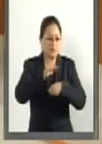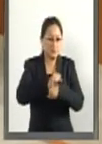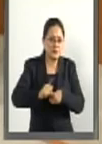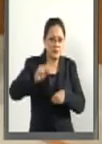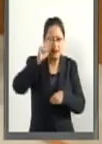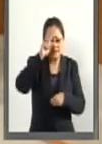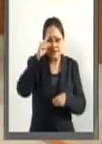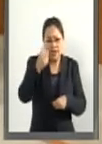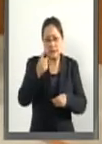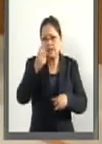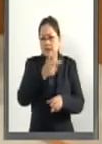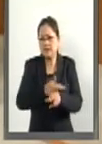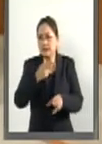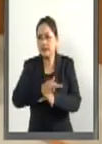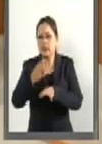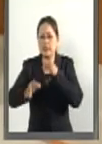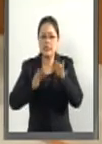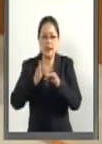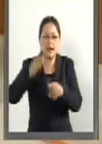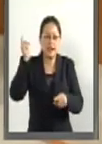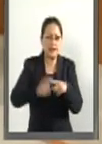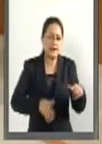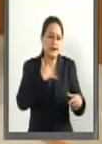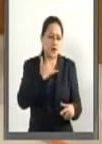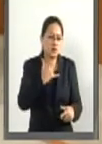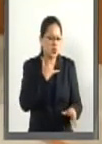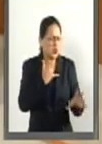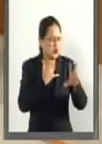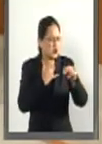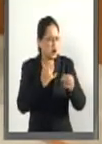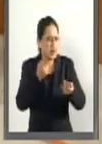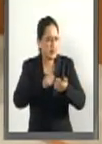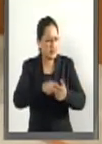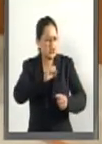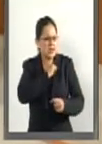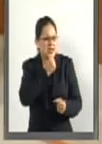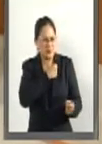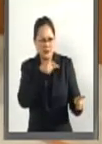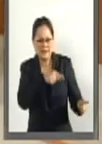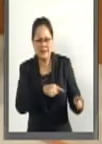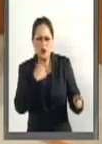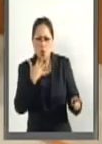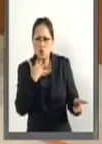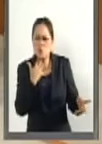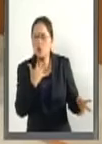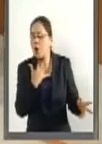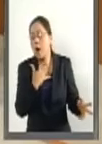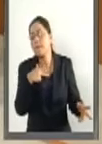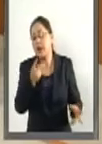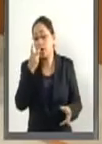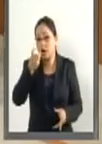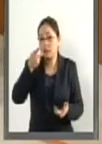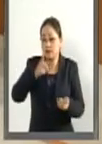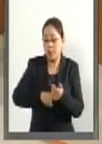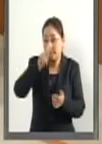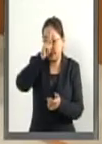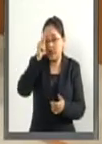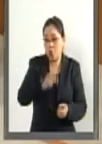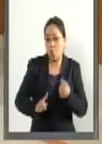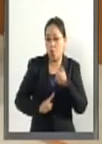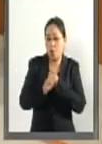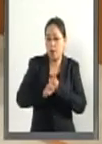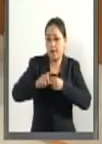ni curanderos para acabar con la corrupción y menos acabarle en el sector salud. Pero sí la corrupción es la enfermedad de nuestra democracia